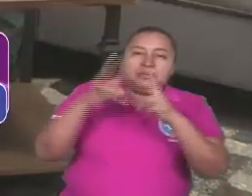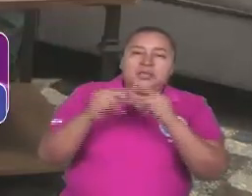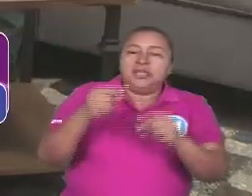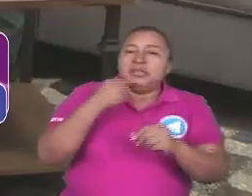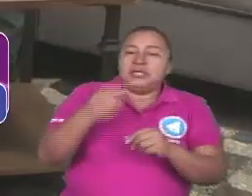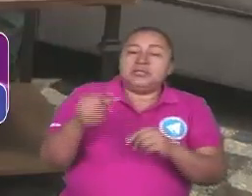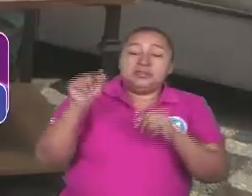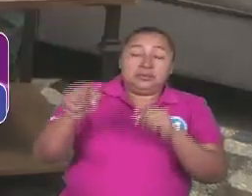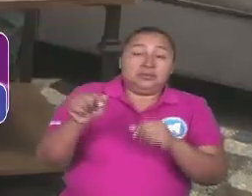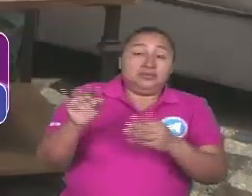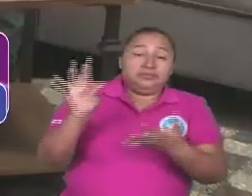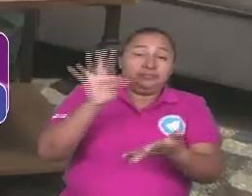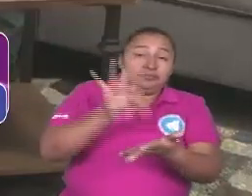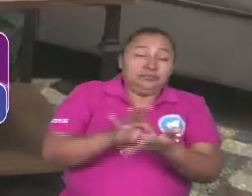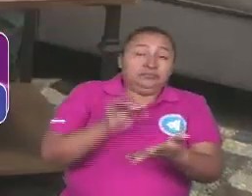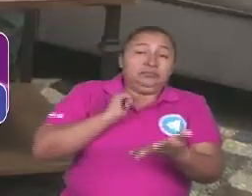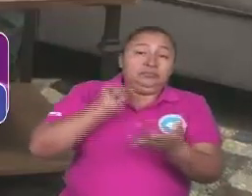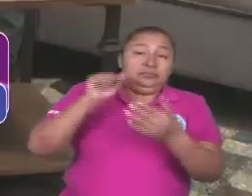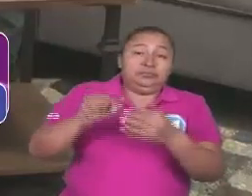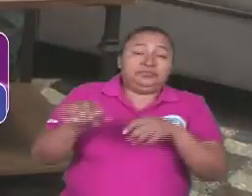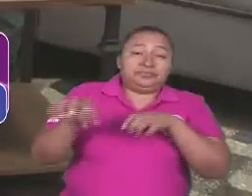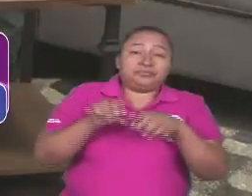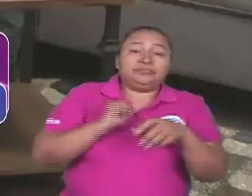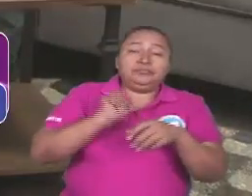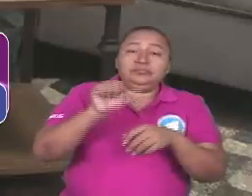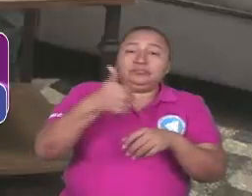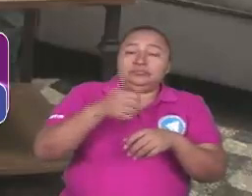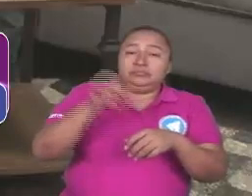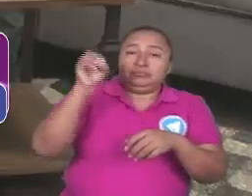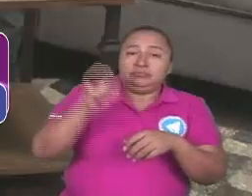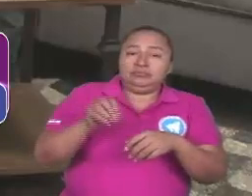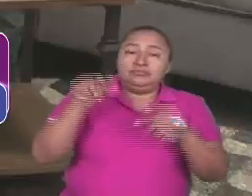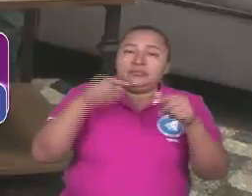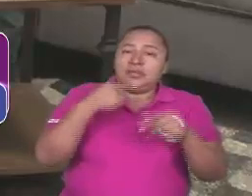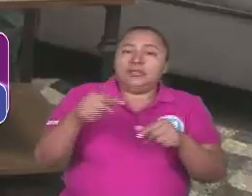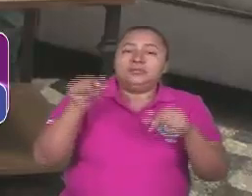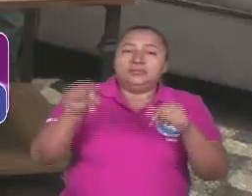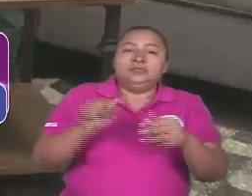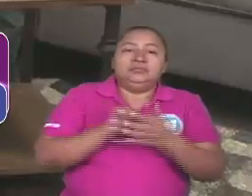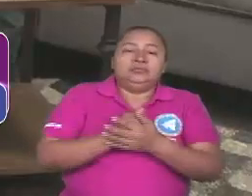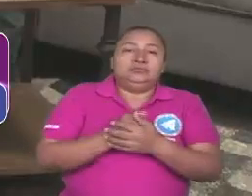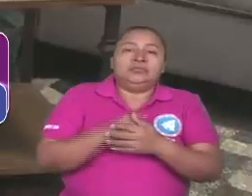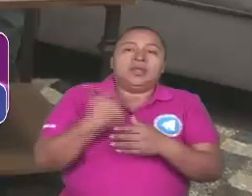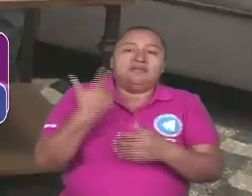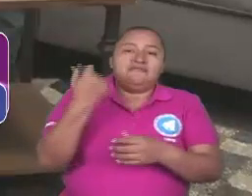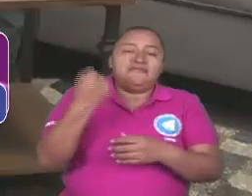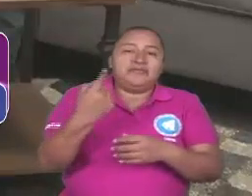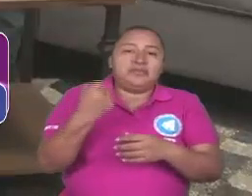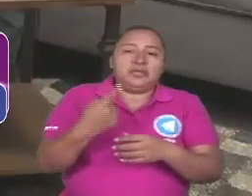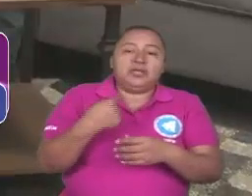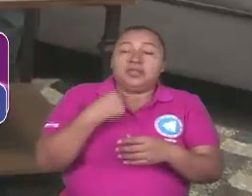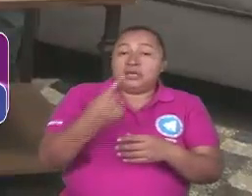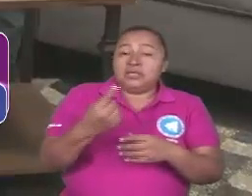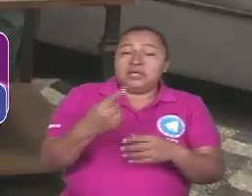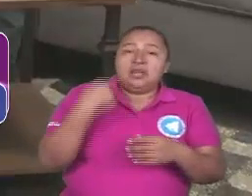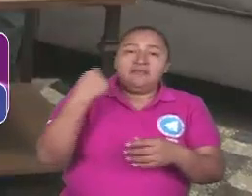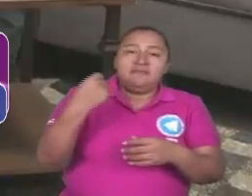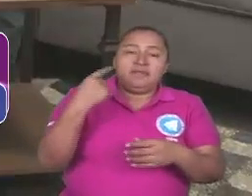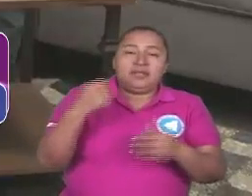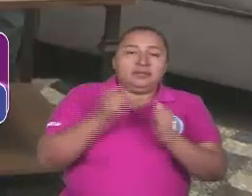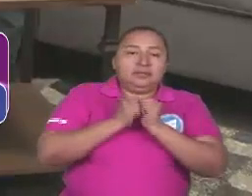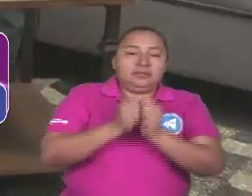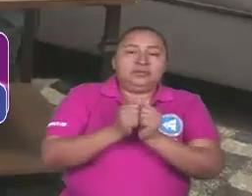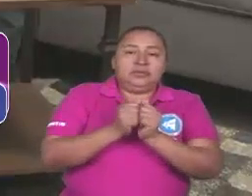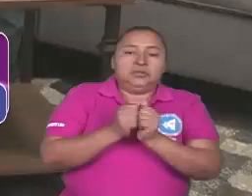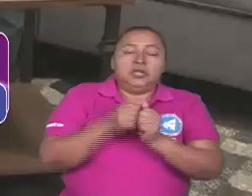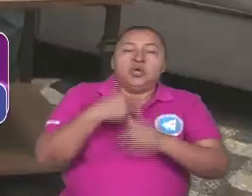plantan dentro de ese acceso a ese 6% la falta o critican la falta de acompañamiento